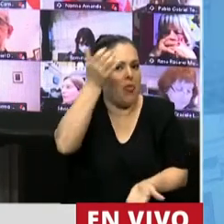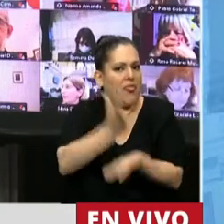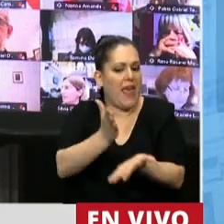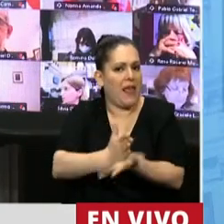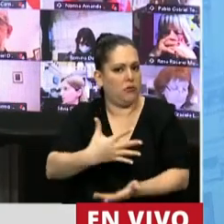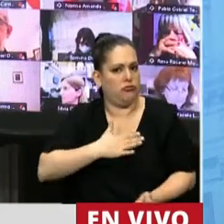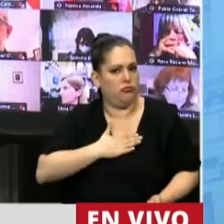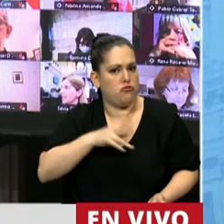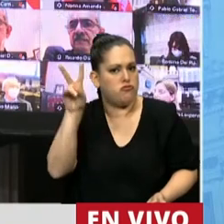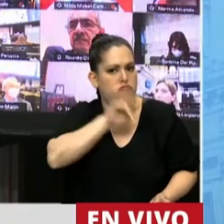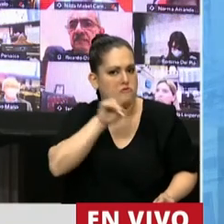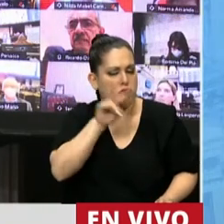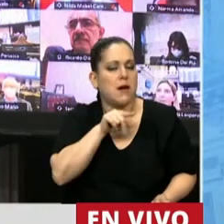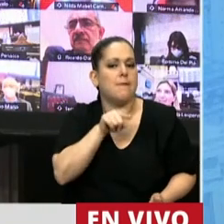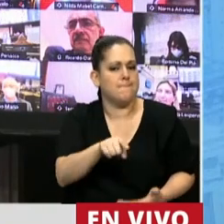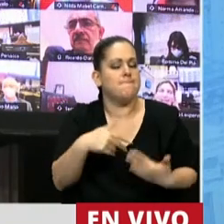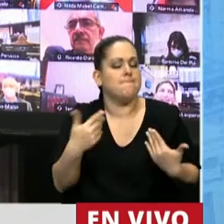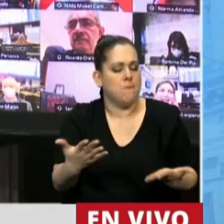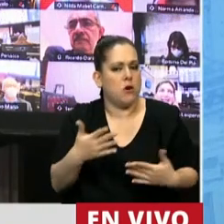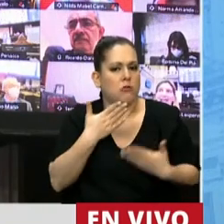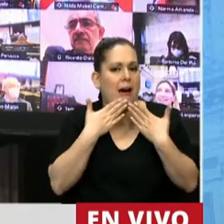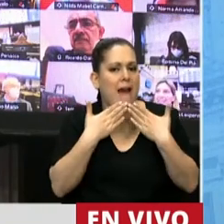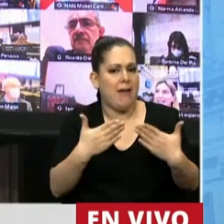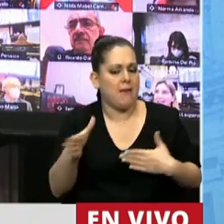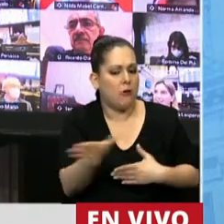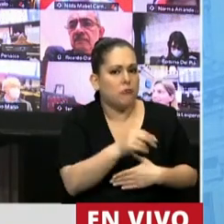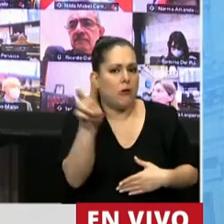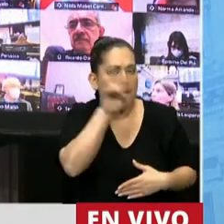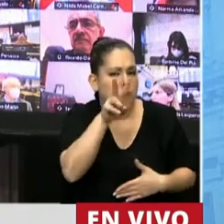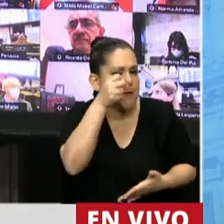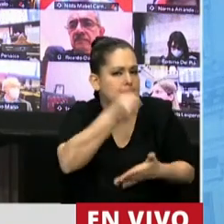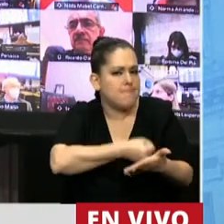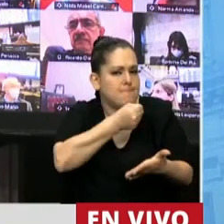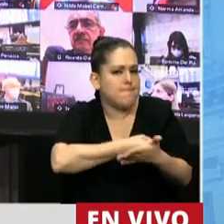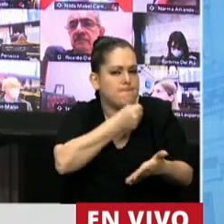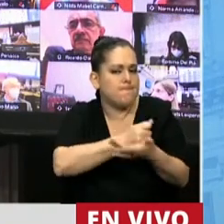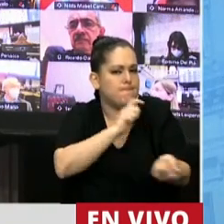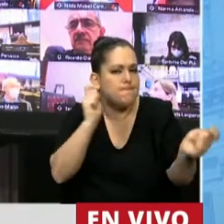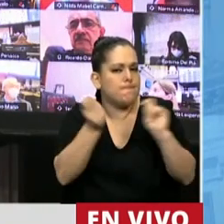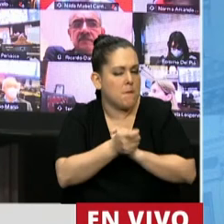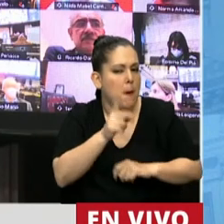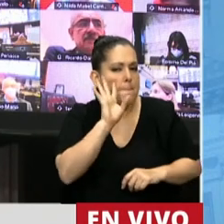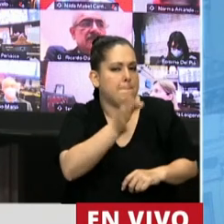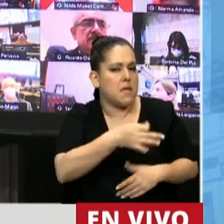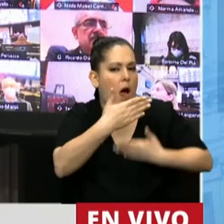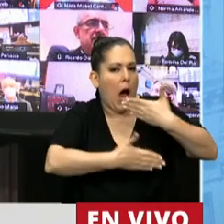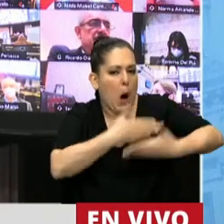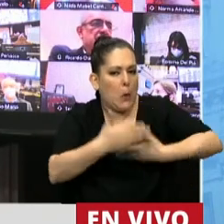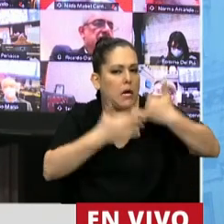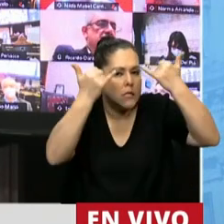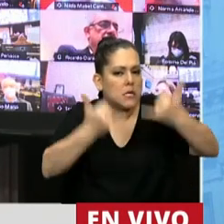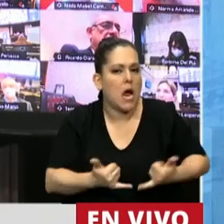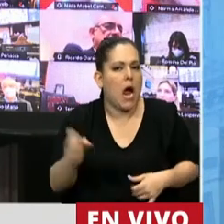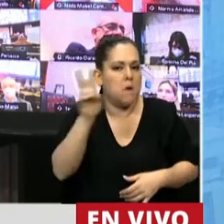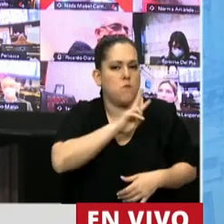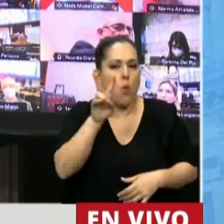Y por eso me parece que hay que agradecerles ese compromiso y que da cuenta del avance que tienen las mujeres en